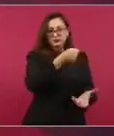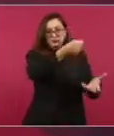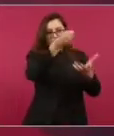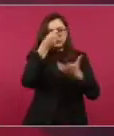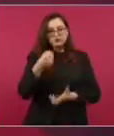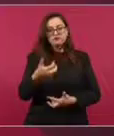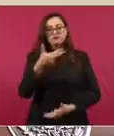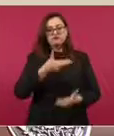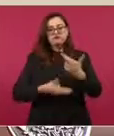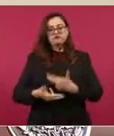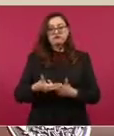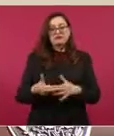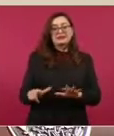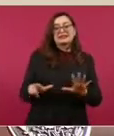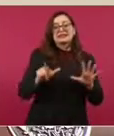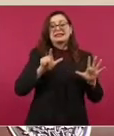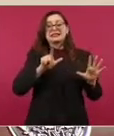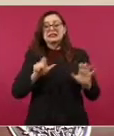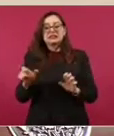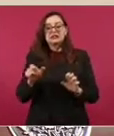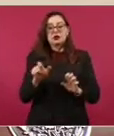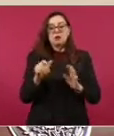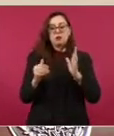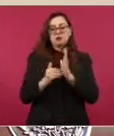700 millones de dólares.